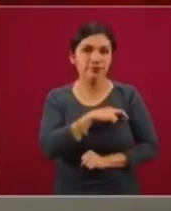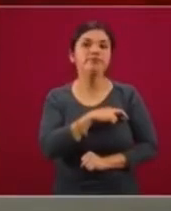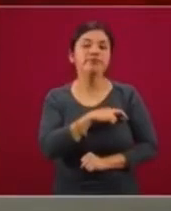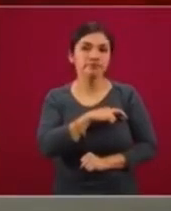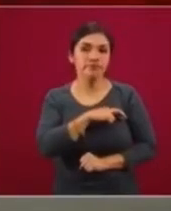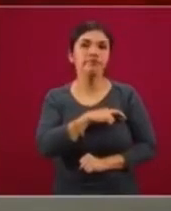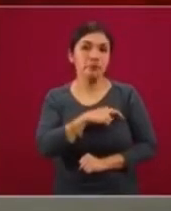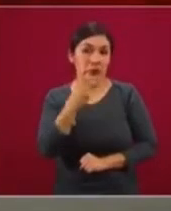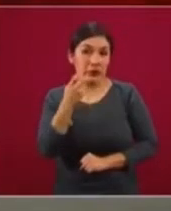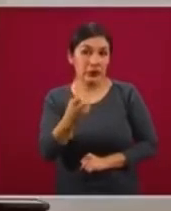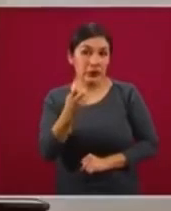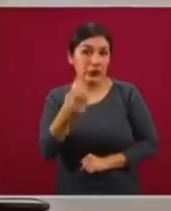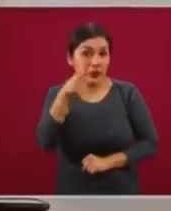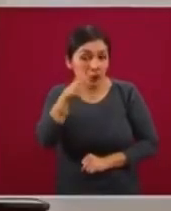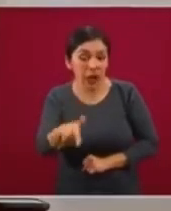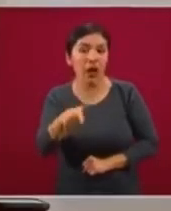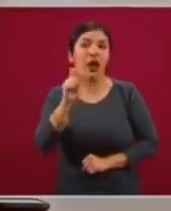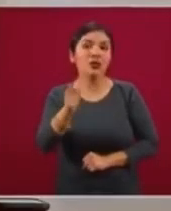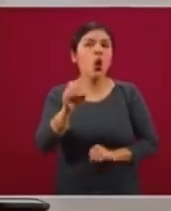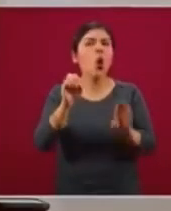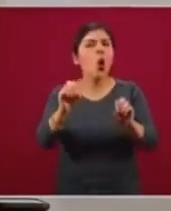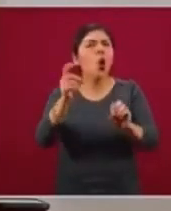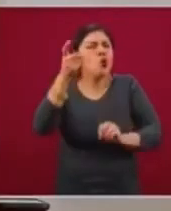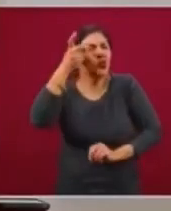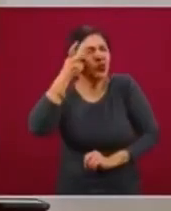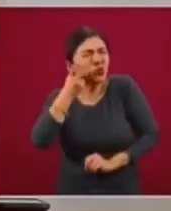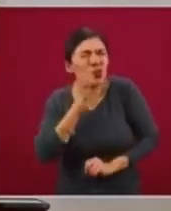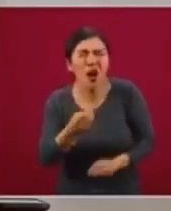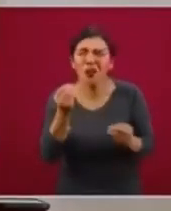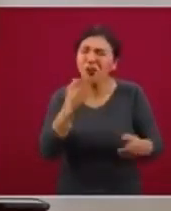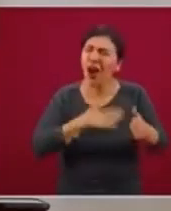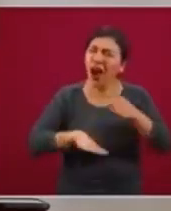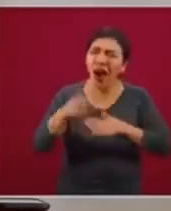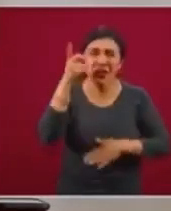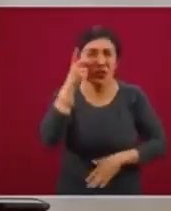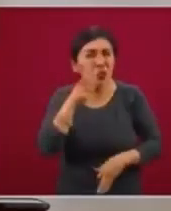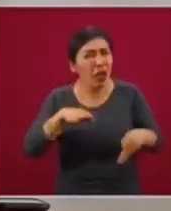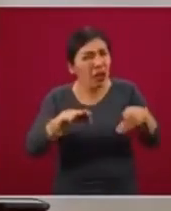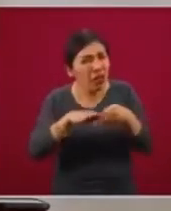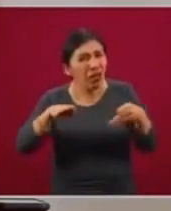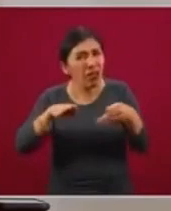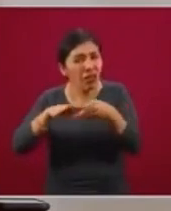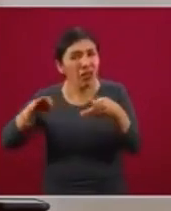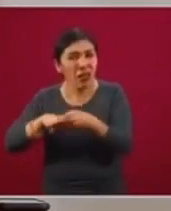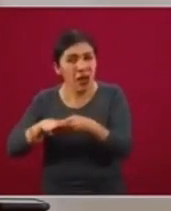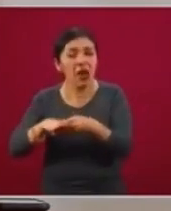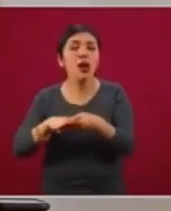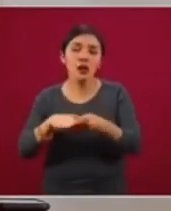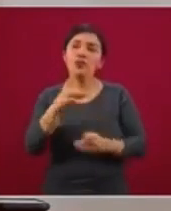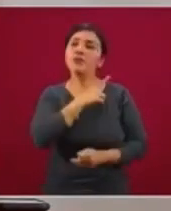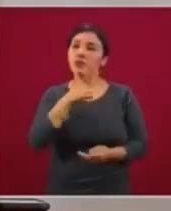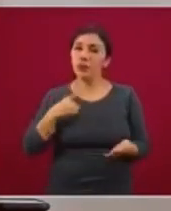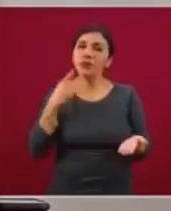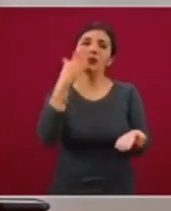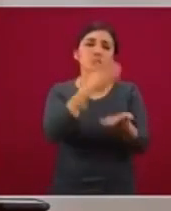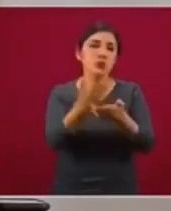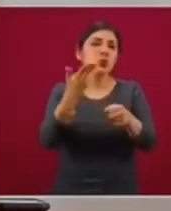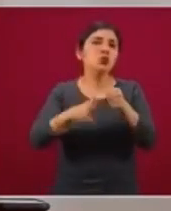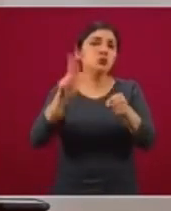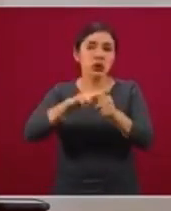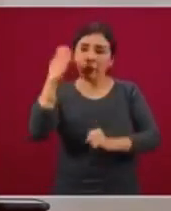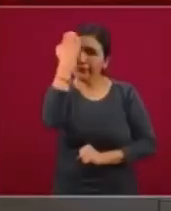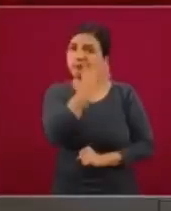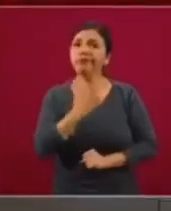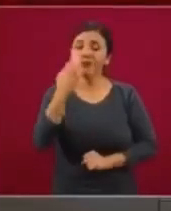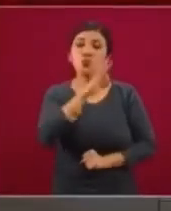Porque esto habla o somnolencia persistente, debe ir al hospital a ser evaluado,